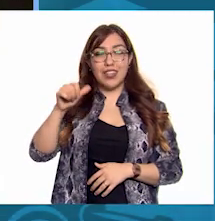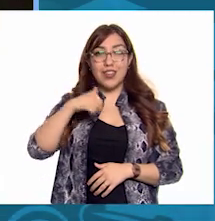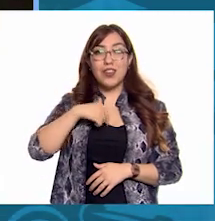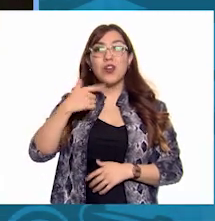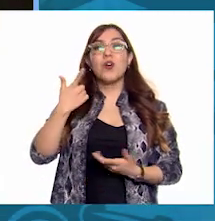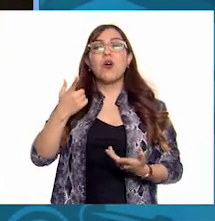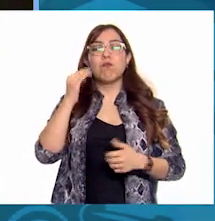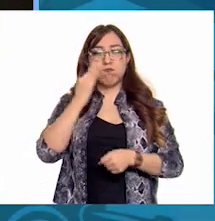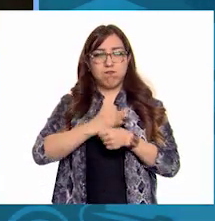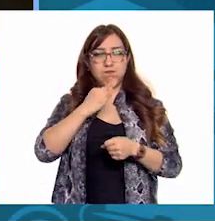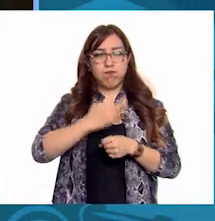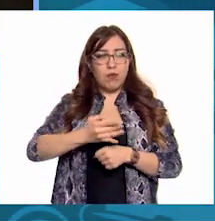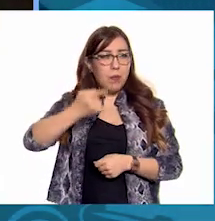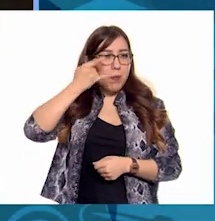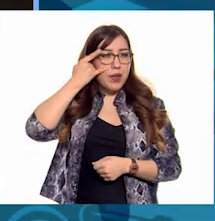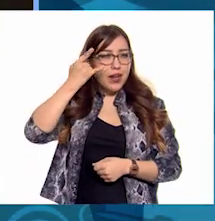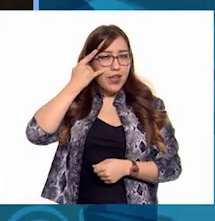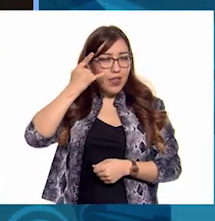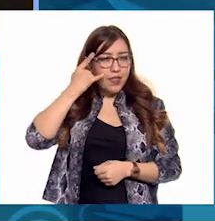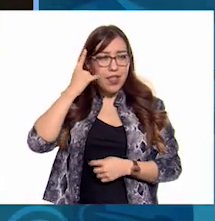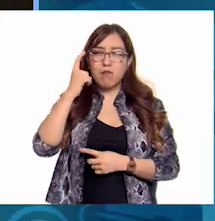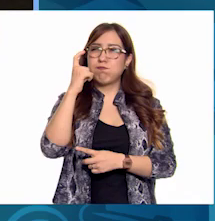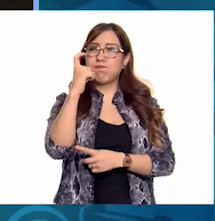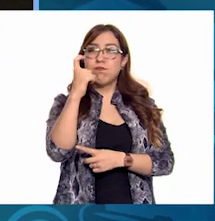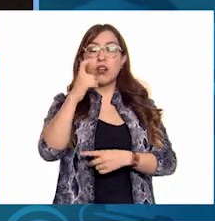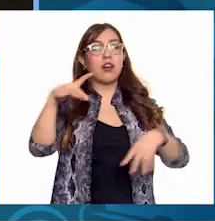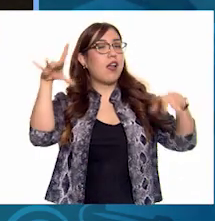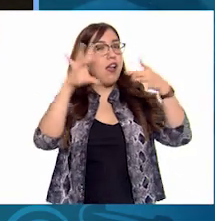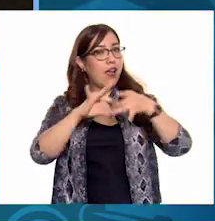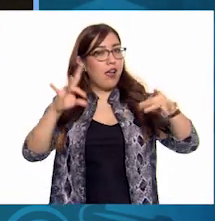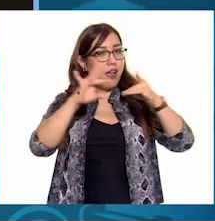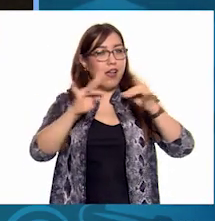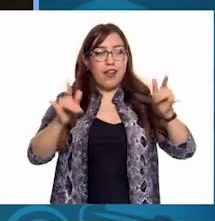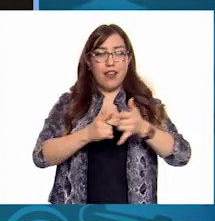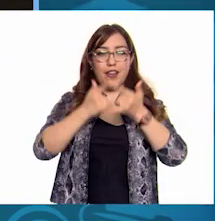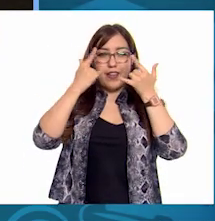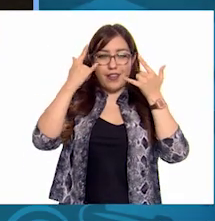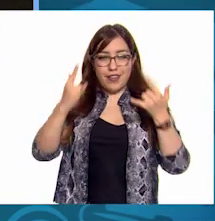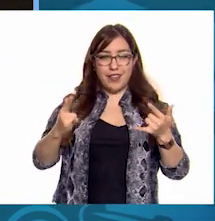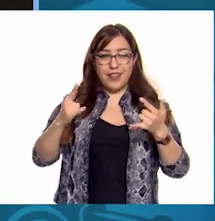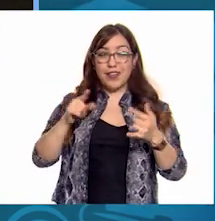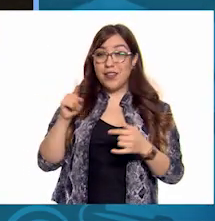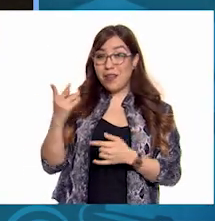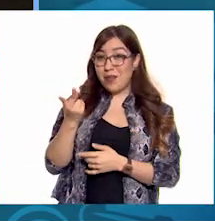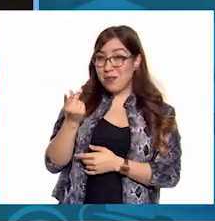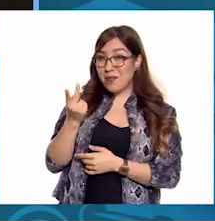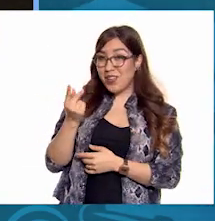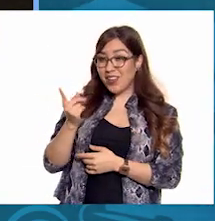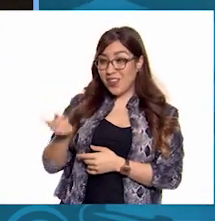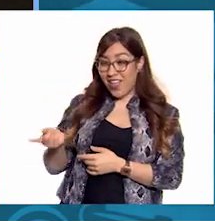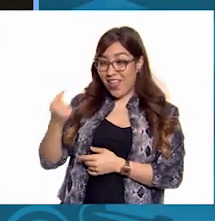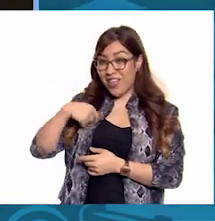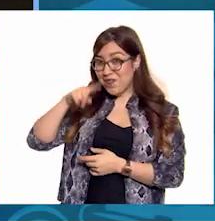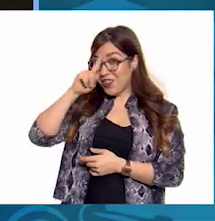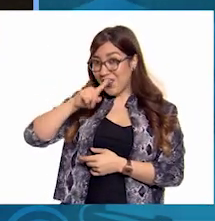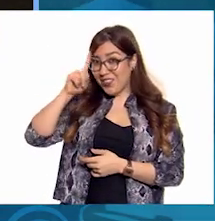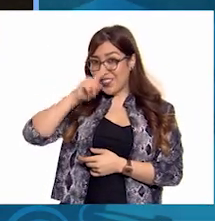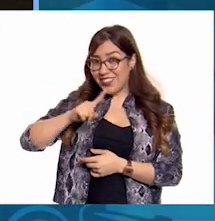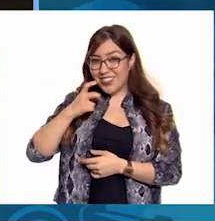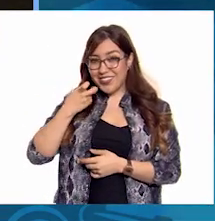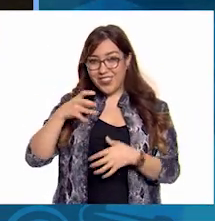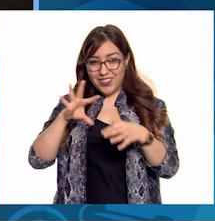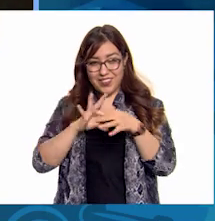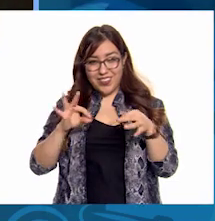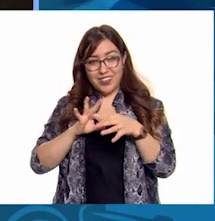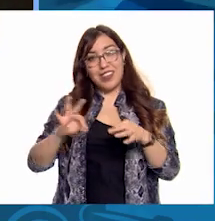estoy muy contento porque les voy a contar un bonito cuento Que me recomendó mi perrito Tigo Este perrito tiene en la